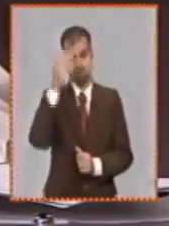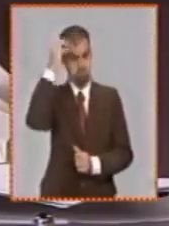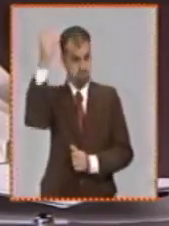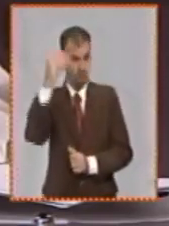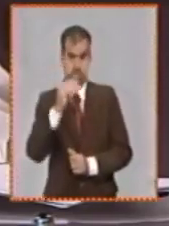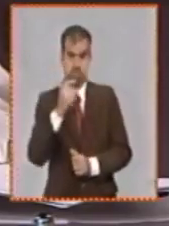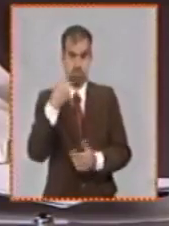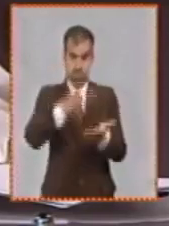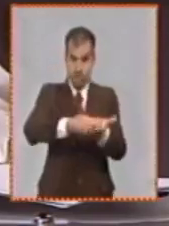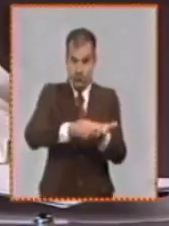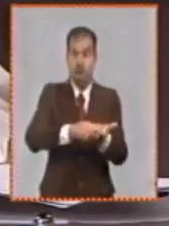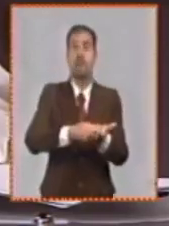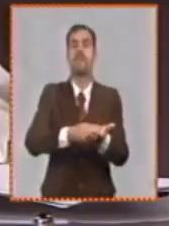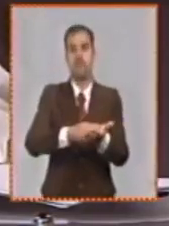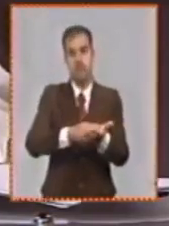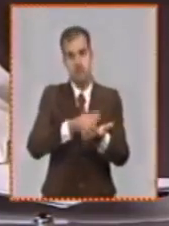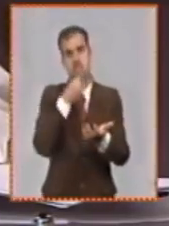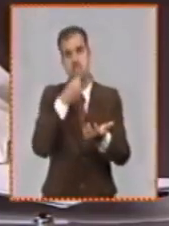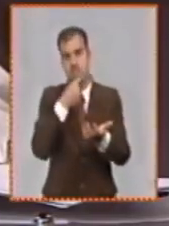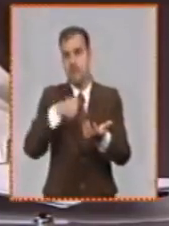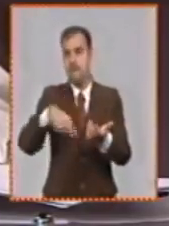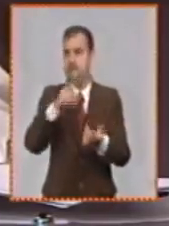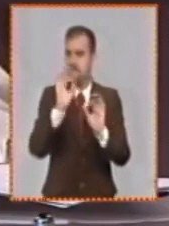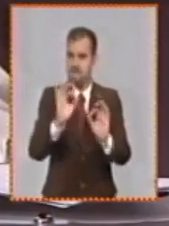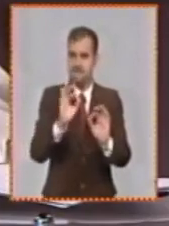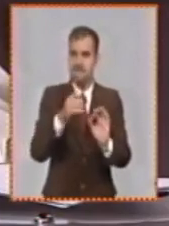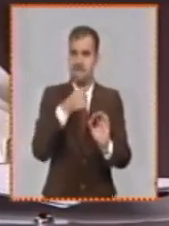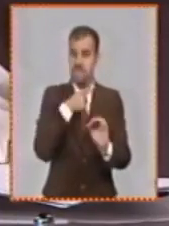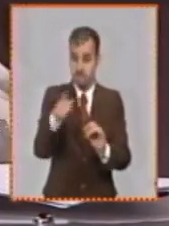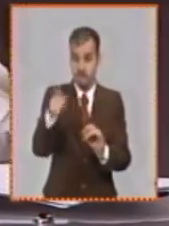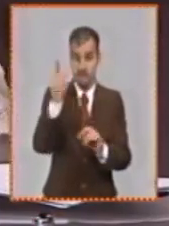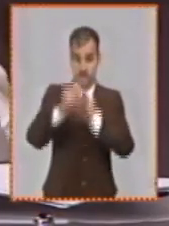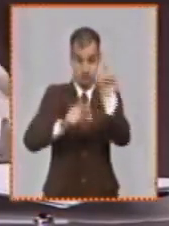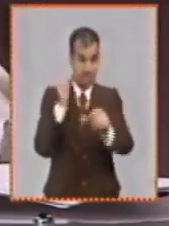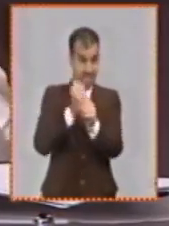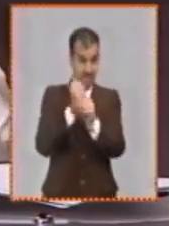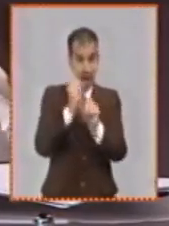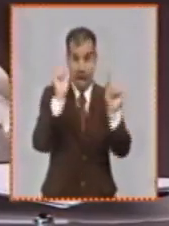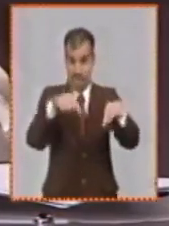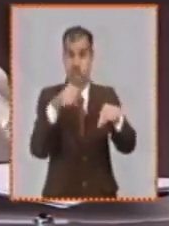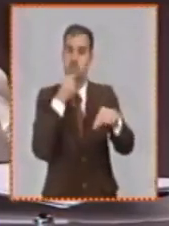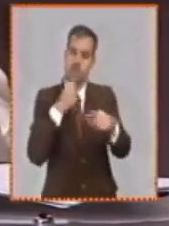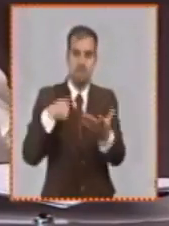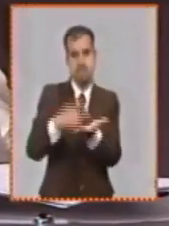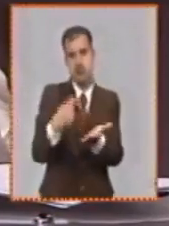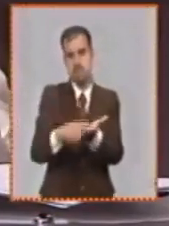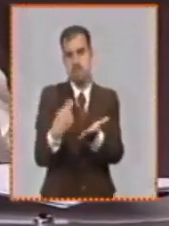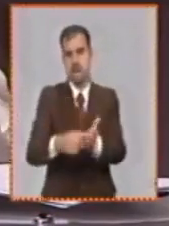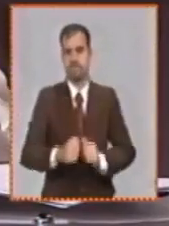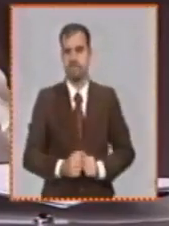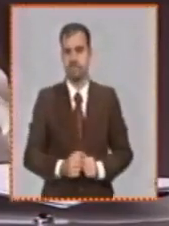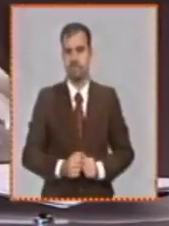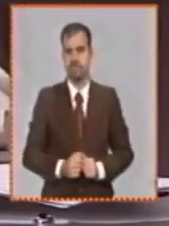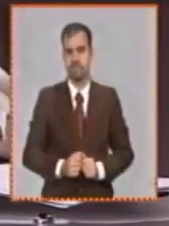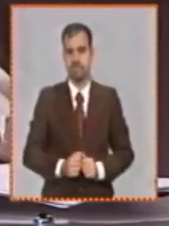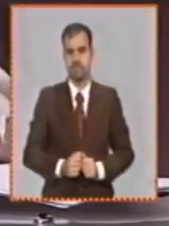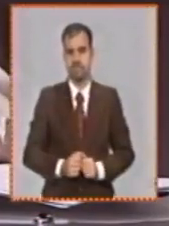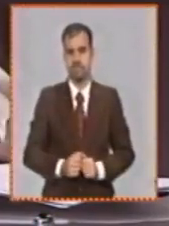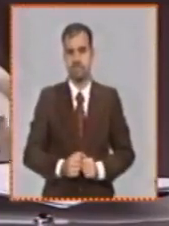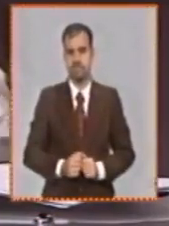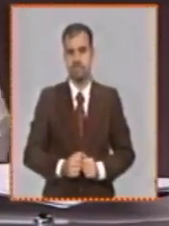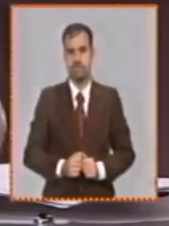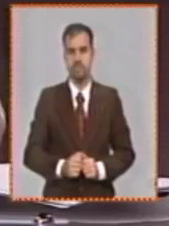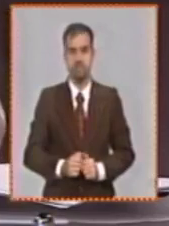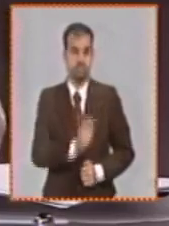del sector presupuestado parte de el cobro que se le hace al trabajador es decir asume totalmente la actividad